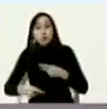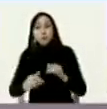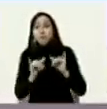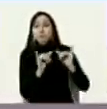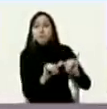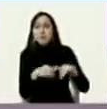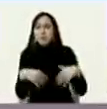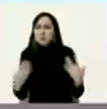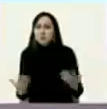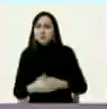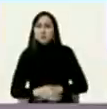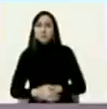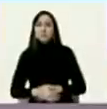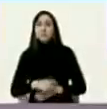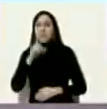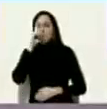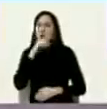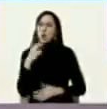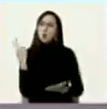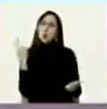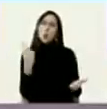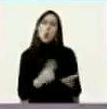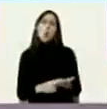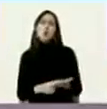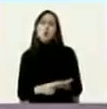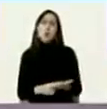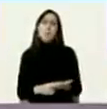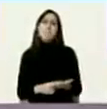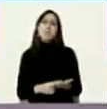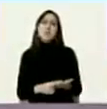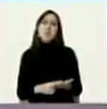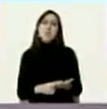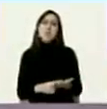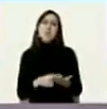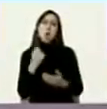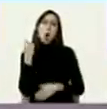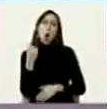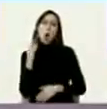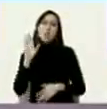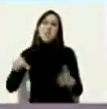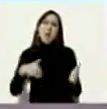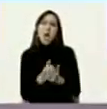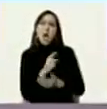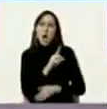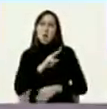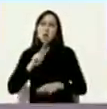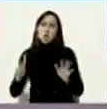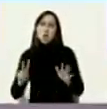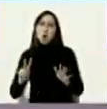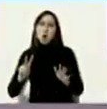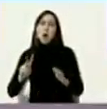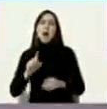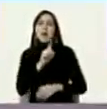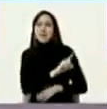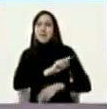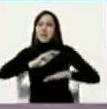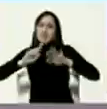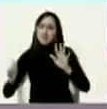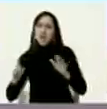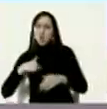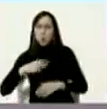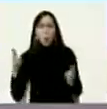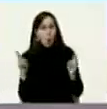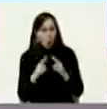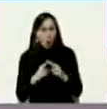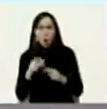entre los años que diría yo dos mil once doce al dos mil dieciséis yo conocí muy bien